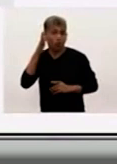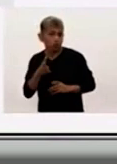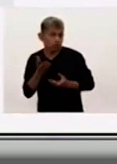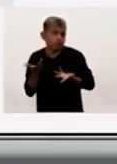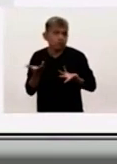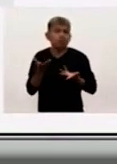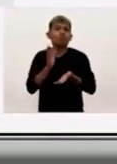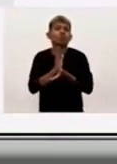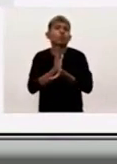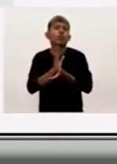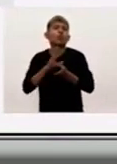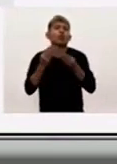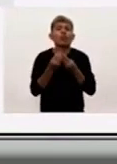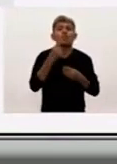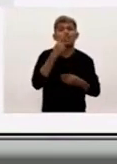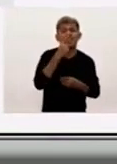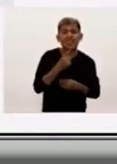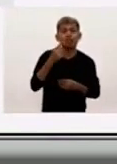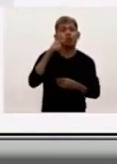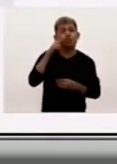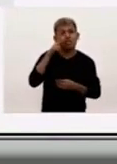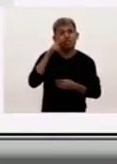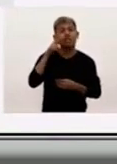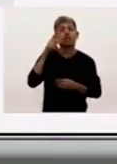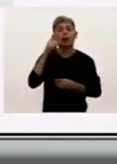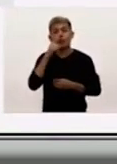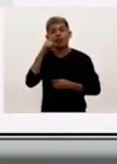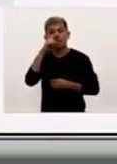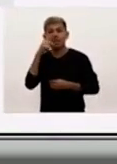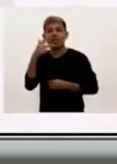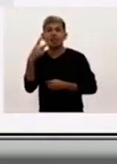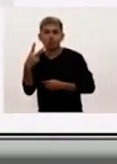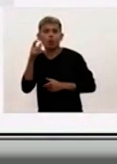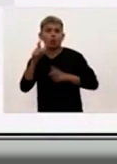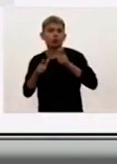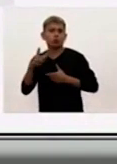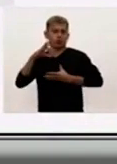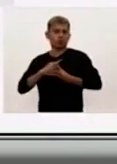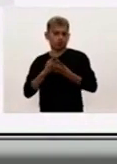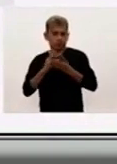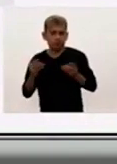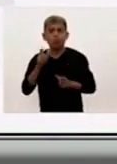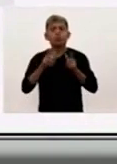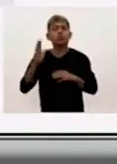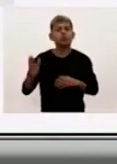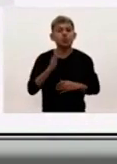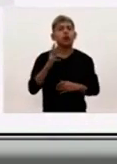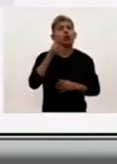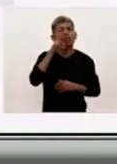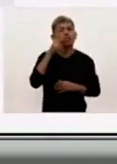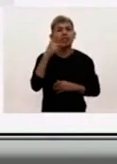hace a 108.732 personas que se han recuperado. Se han descartado 83